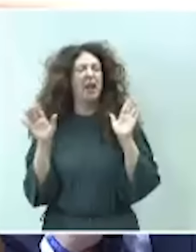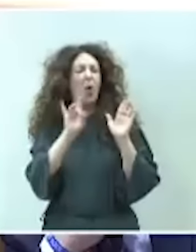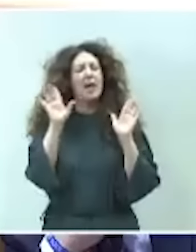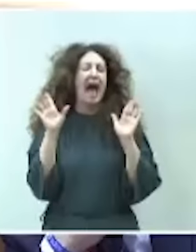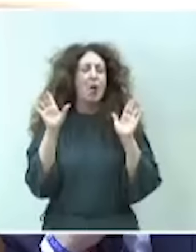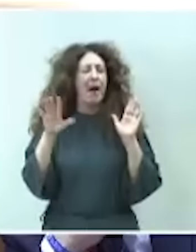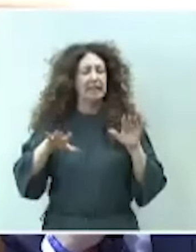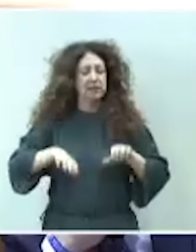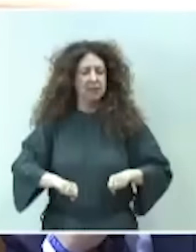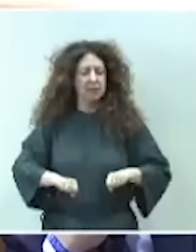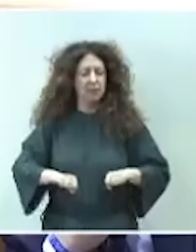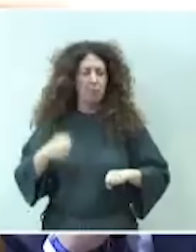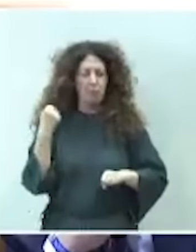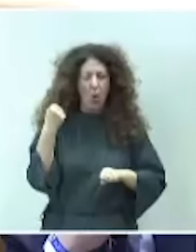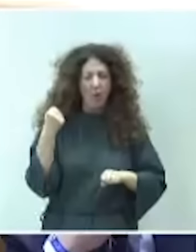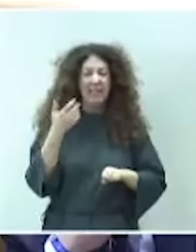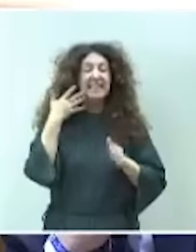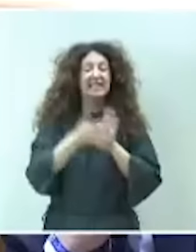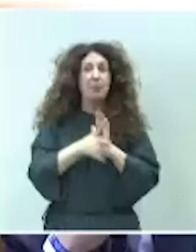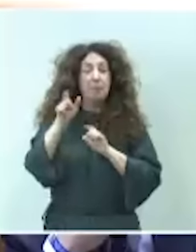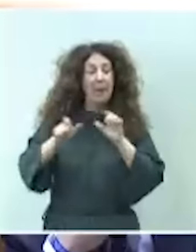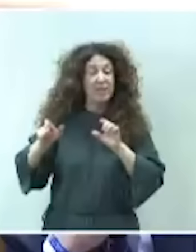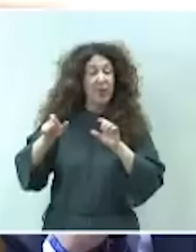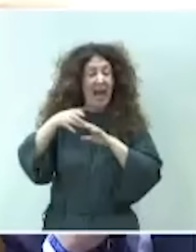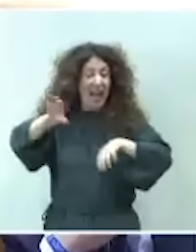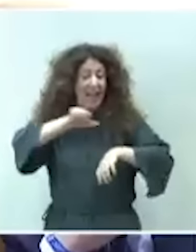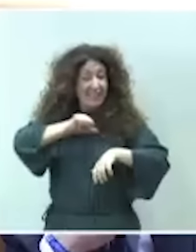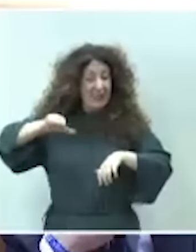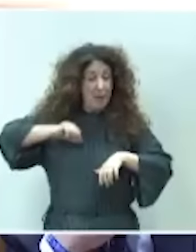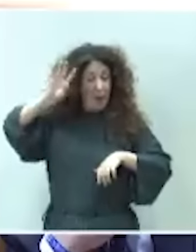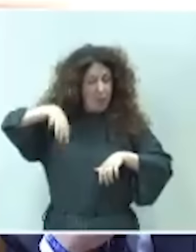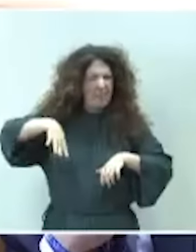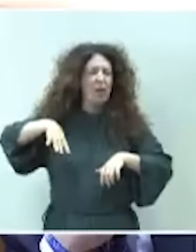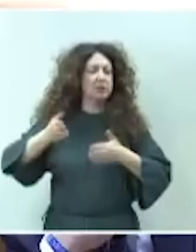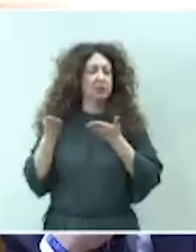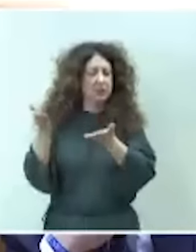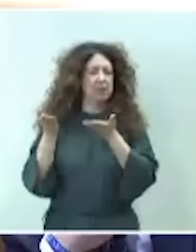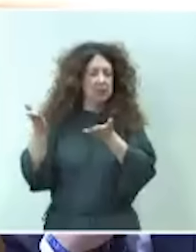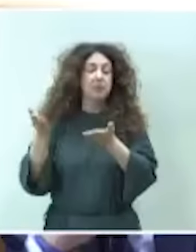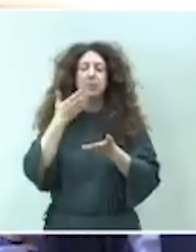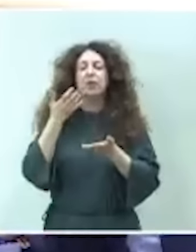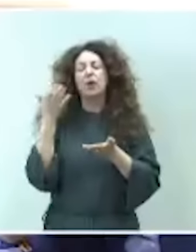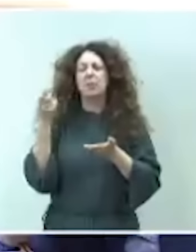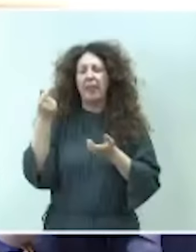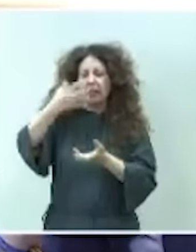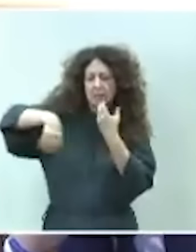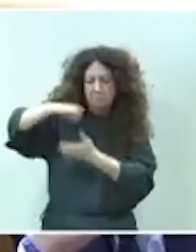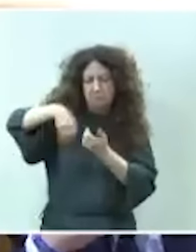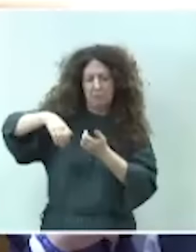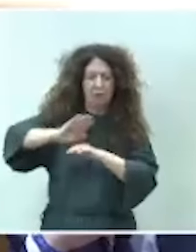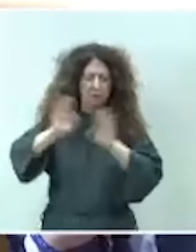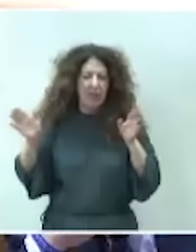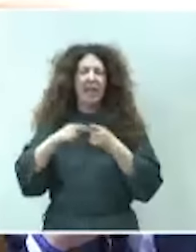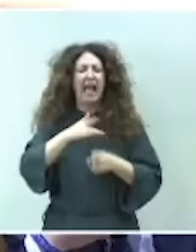continuas a los independentistas. Comenzaron eliminando la malversación, después fueron los indultos, después ha sido la ley de